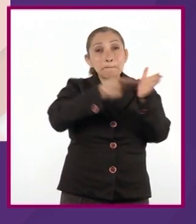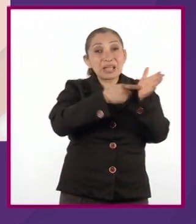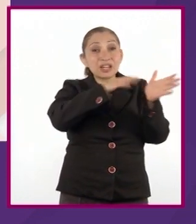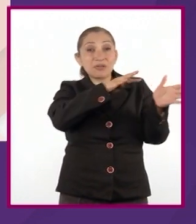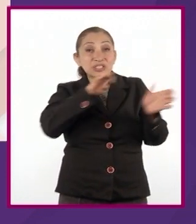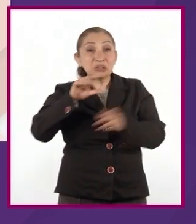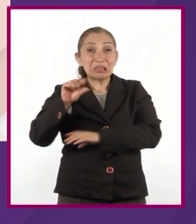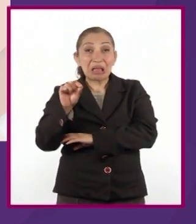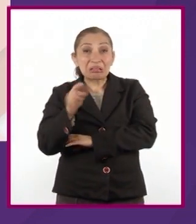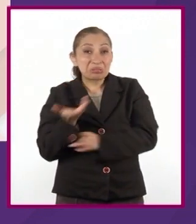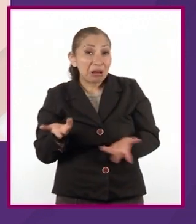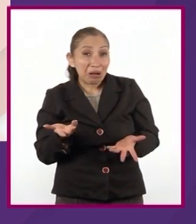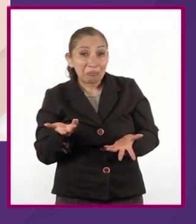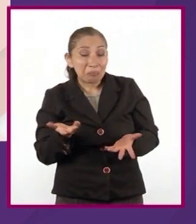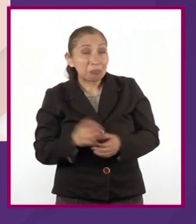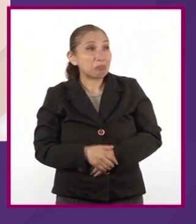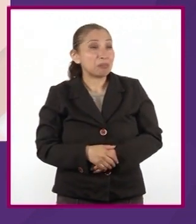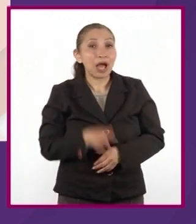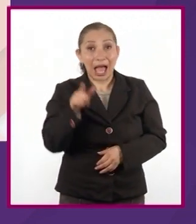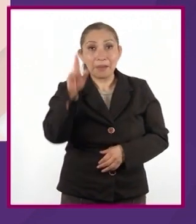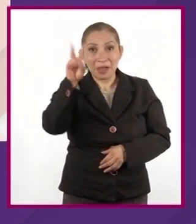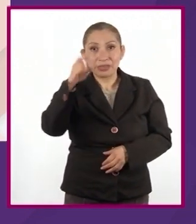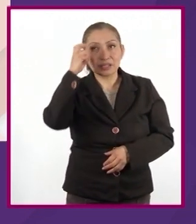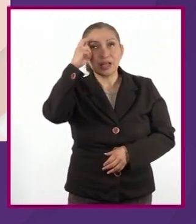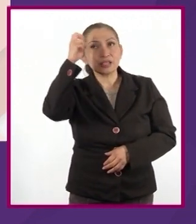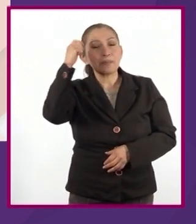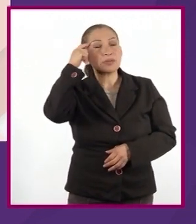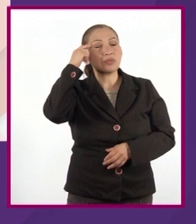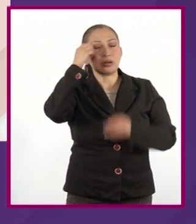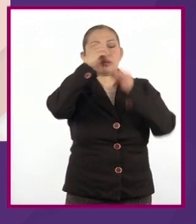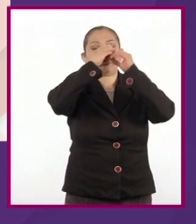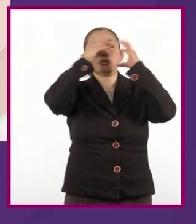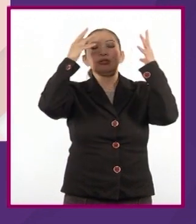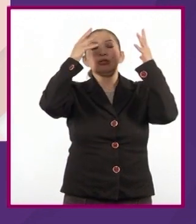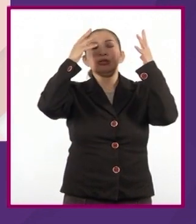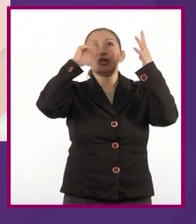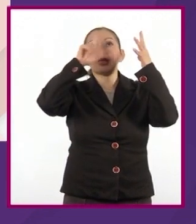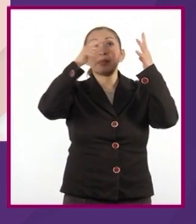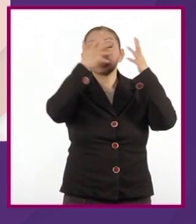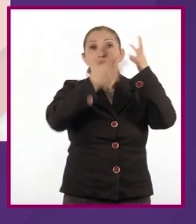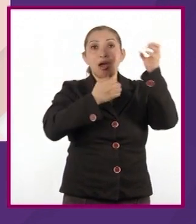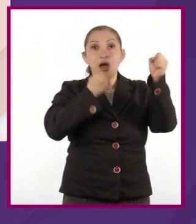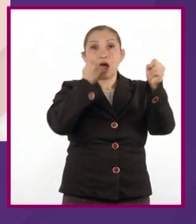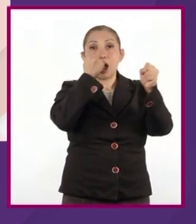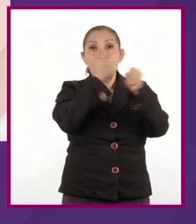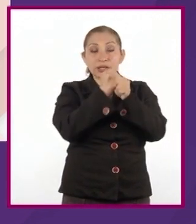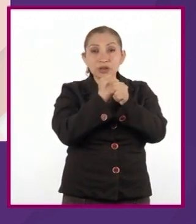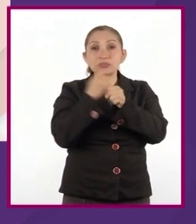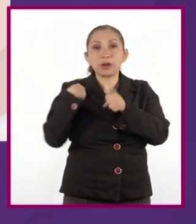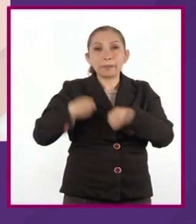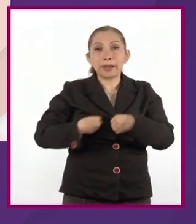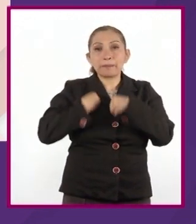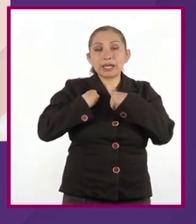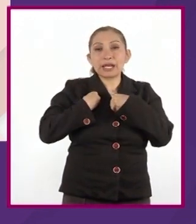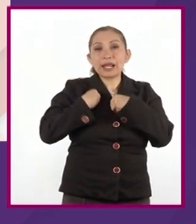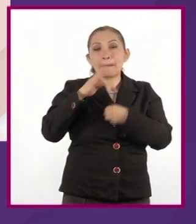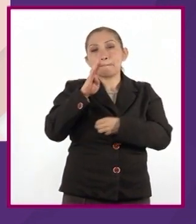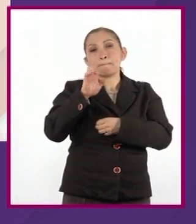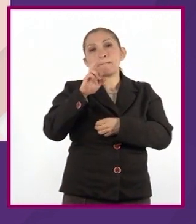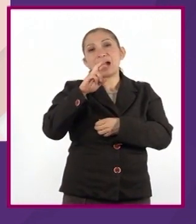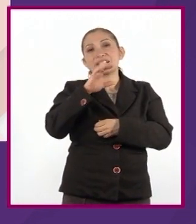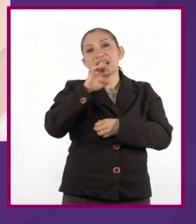a propósito de un sueño esclarecedor que tuve después de cinco años de vivir en Barcelona.